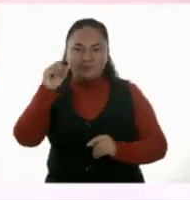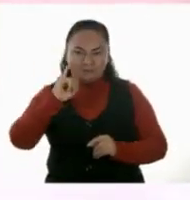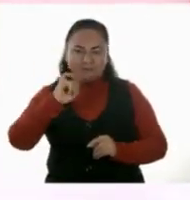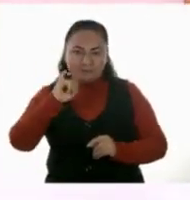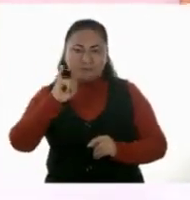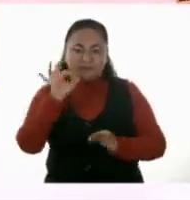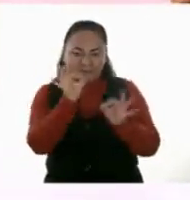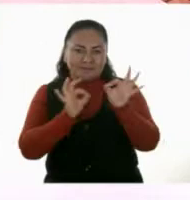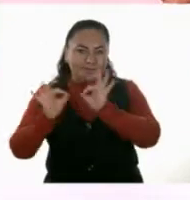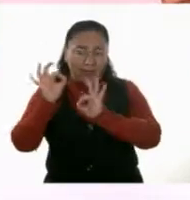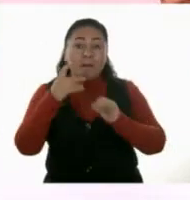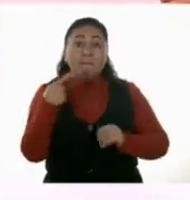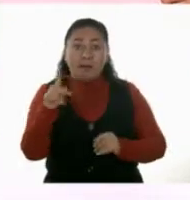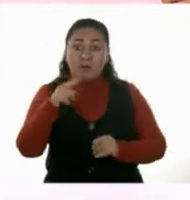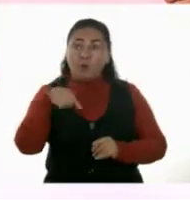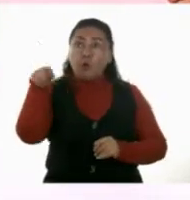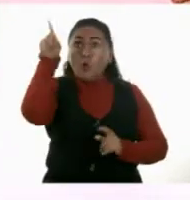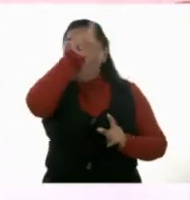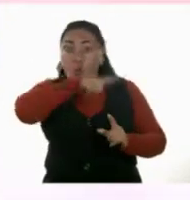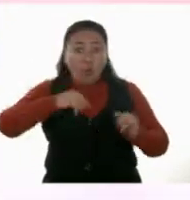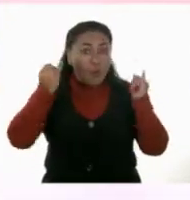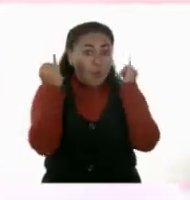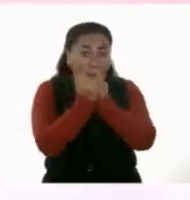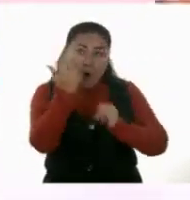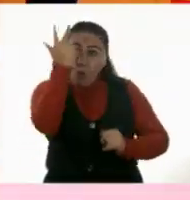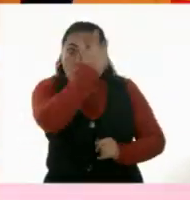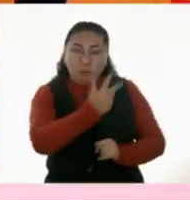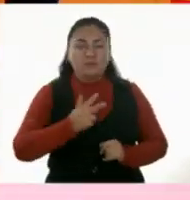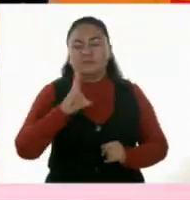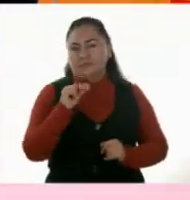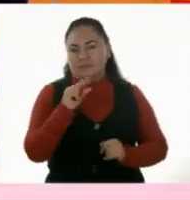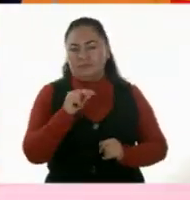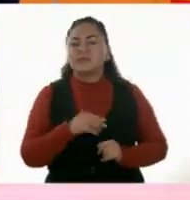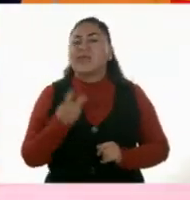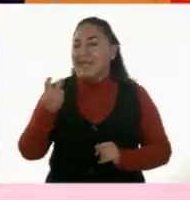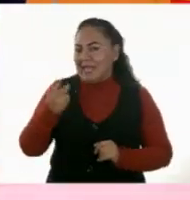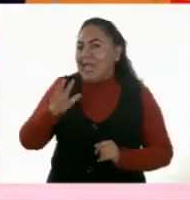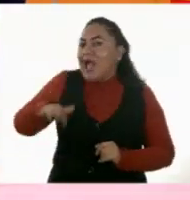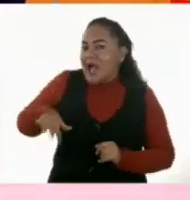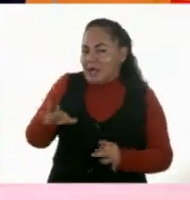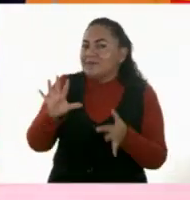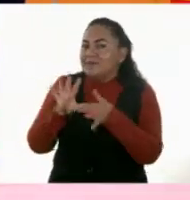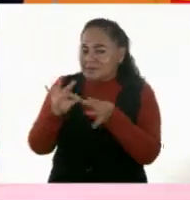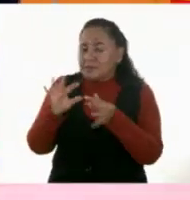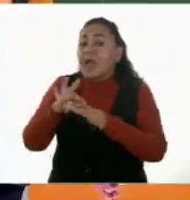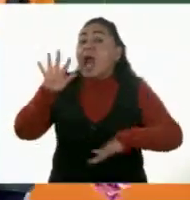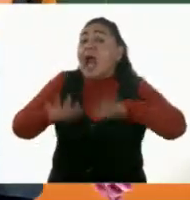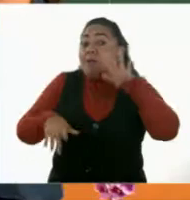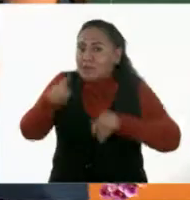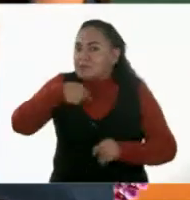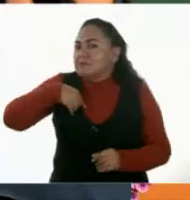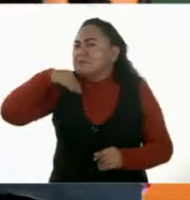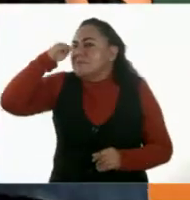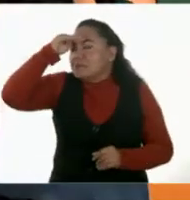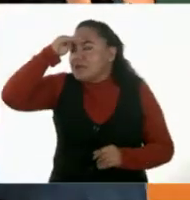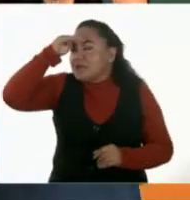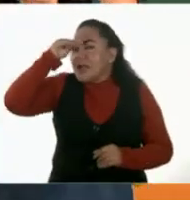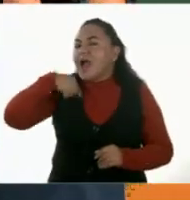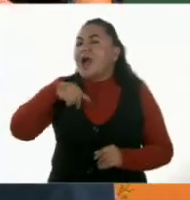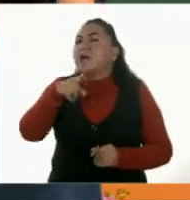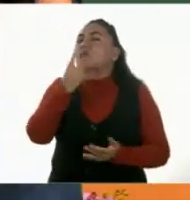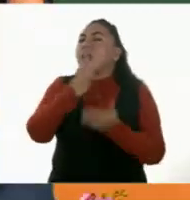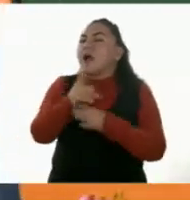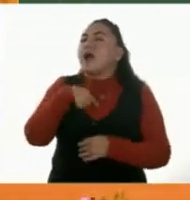uno. Sin embargo, no todos los grupos tienen ocho. Y es lo que mencionabas hace un momento. Muchas veces podemos llegar a fijarnos